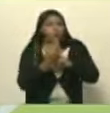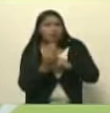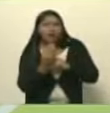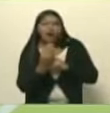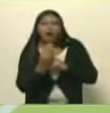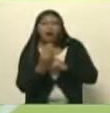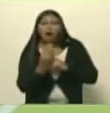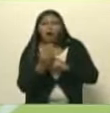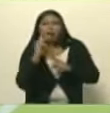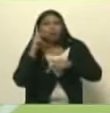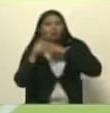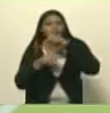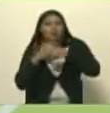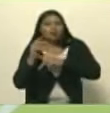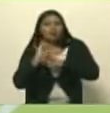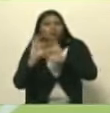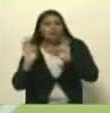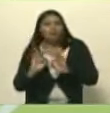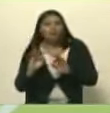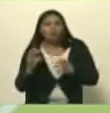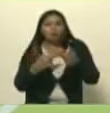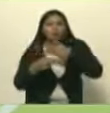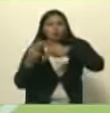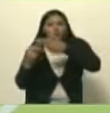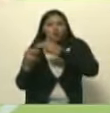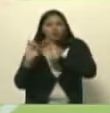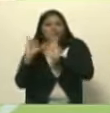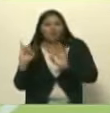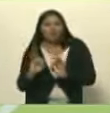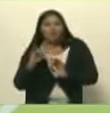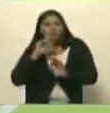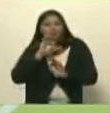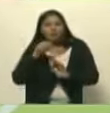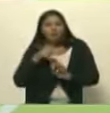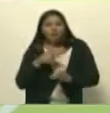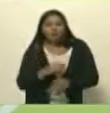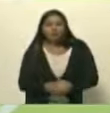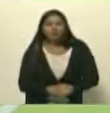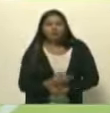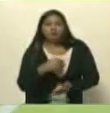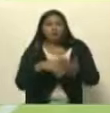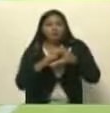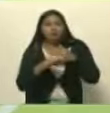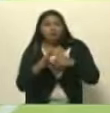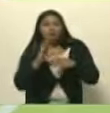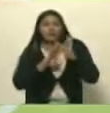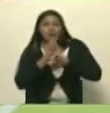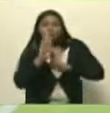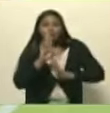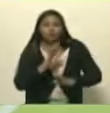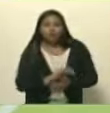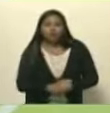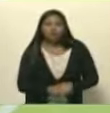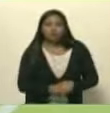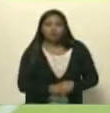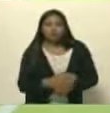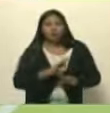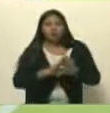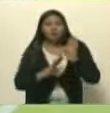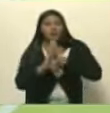la política en la construcción de una etapa para salir del desarrollo del subdesarrollo